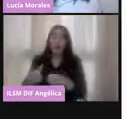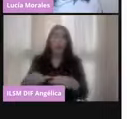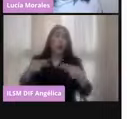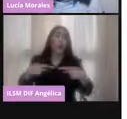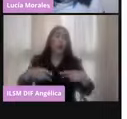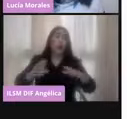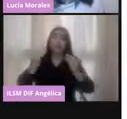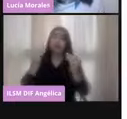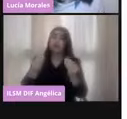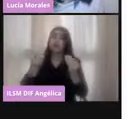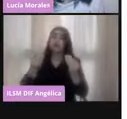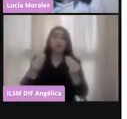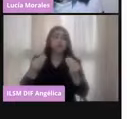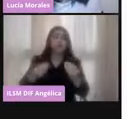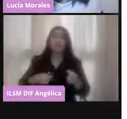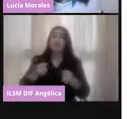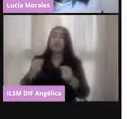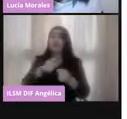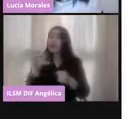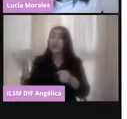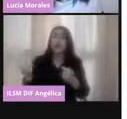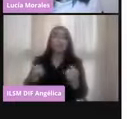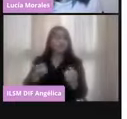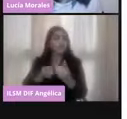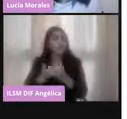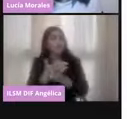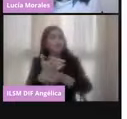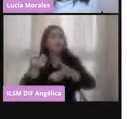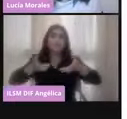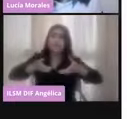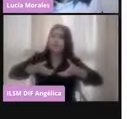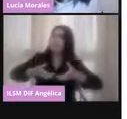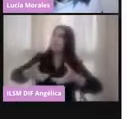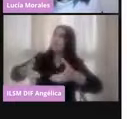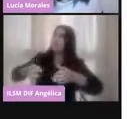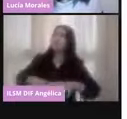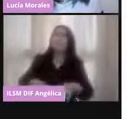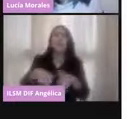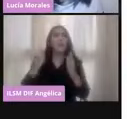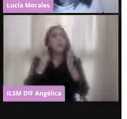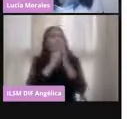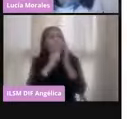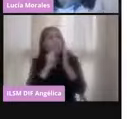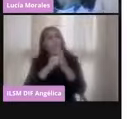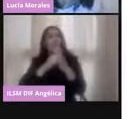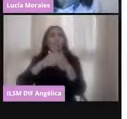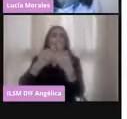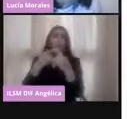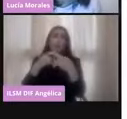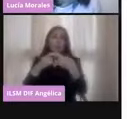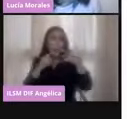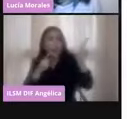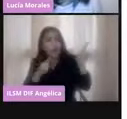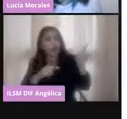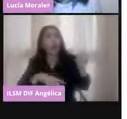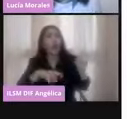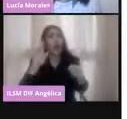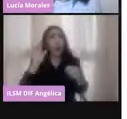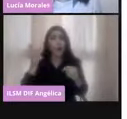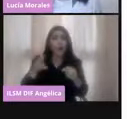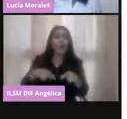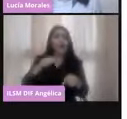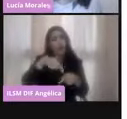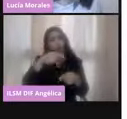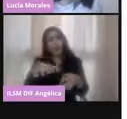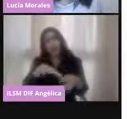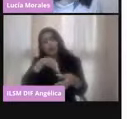que sale a las calles a tocar las puertas a la ciudadanía que resultó sorteada para integrar las